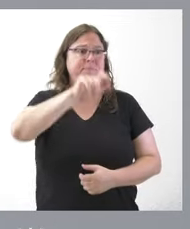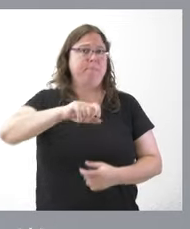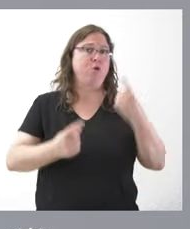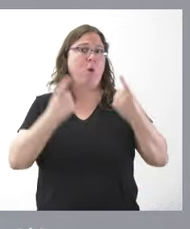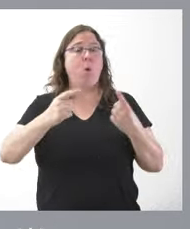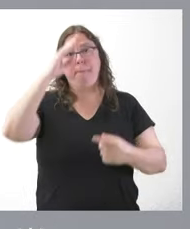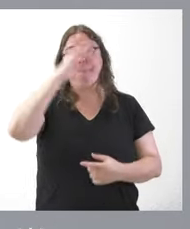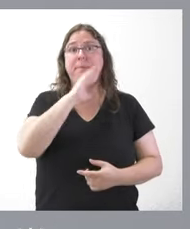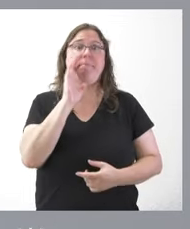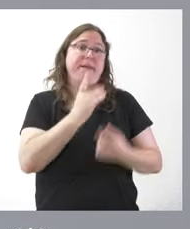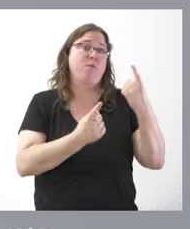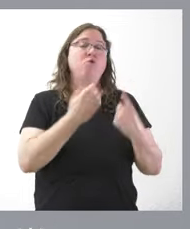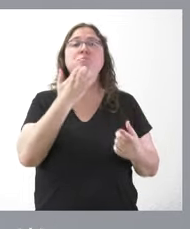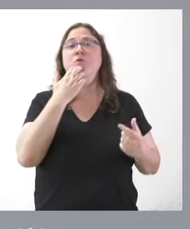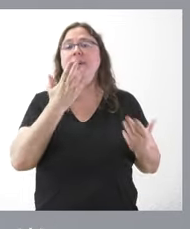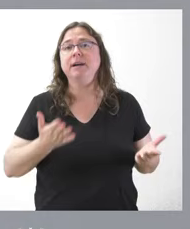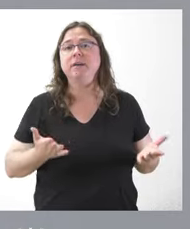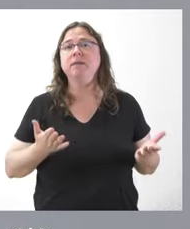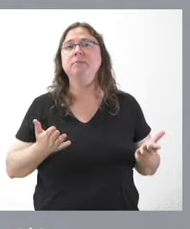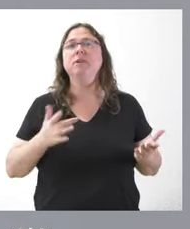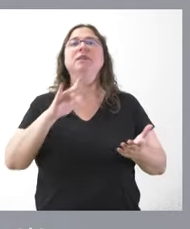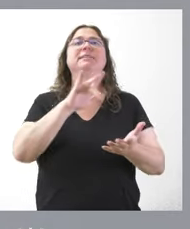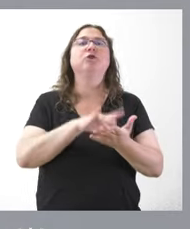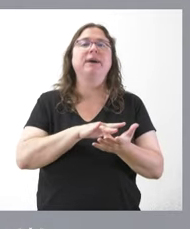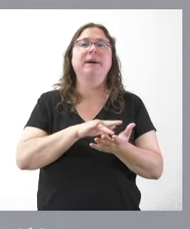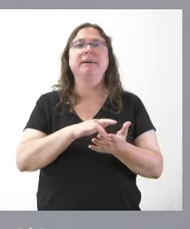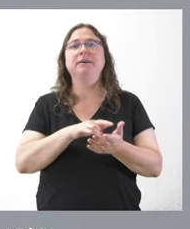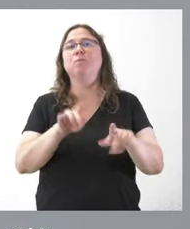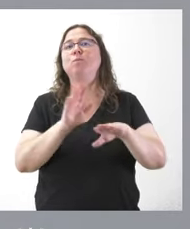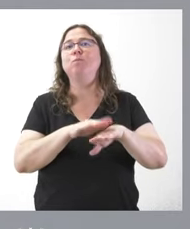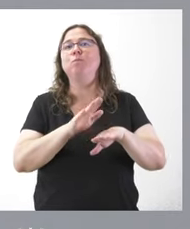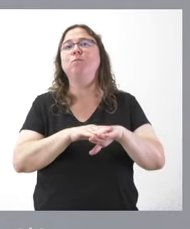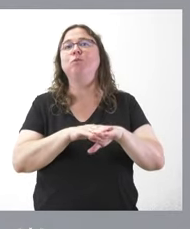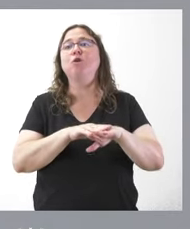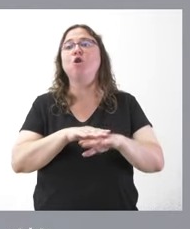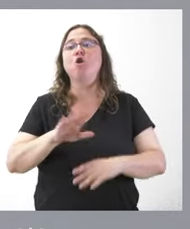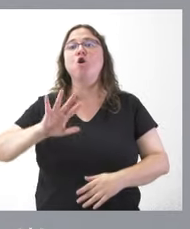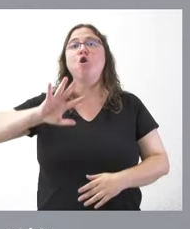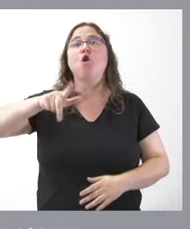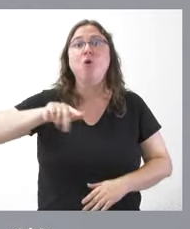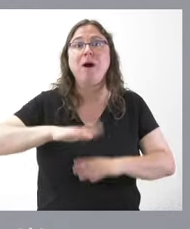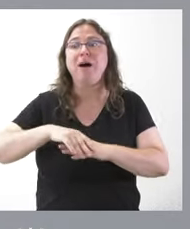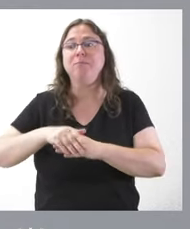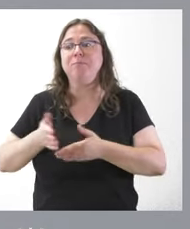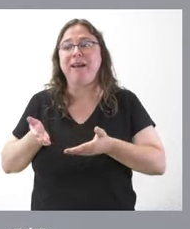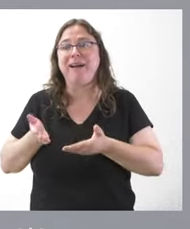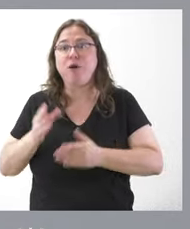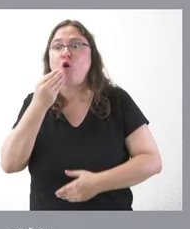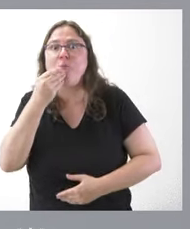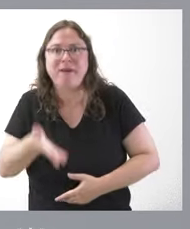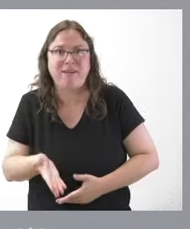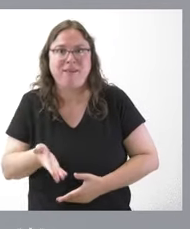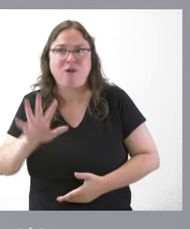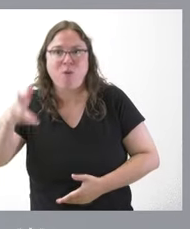padres que puedan a veces pues haber delinquido por conseguir la alimentación de sus hijos y no van a tener esta amnistía y estoy